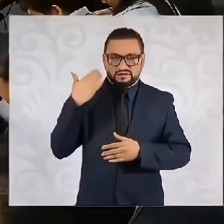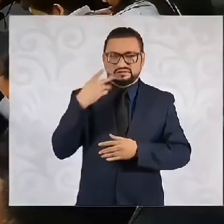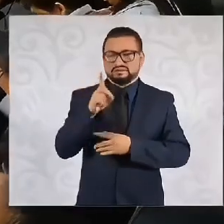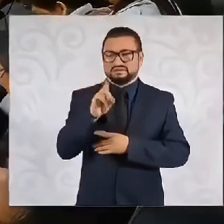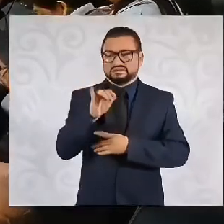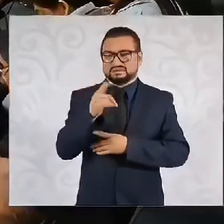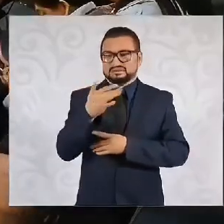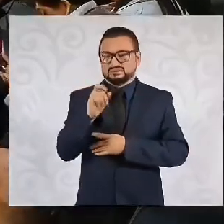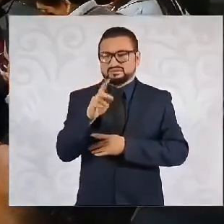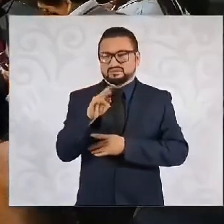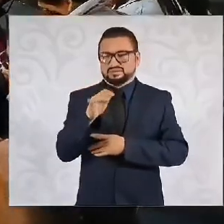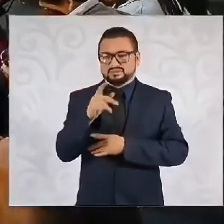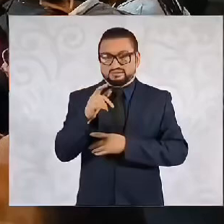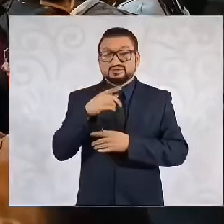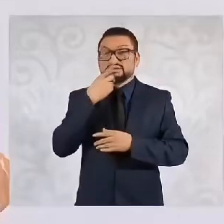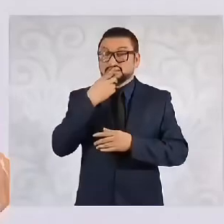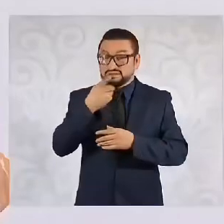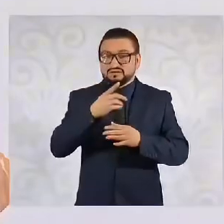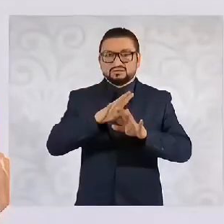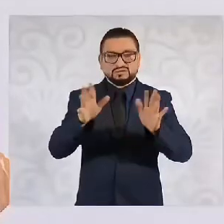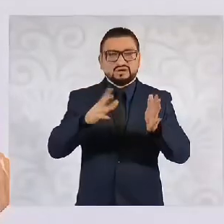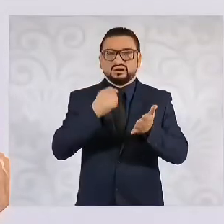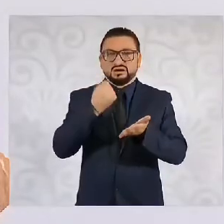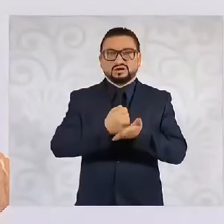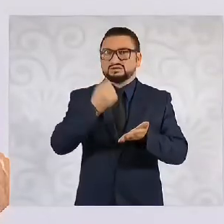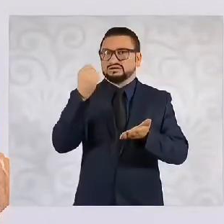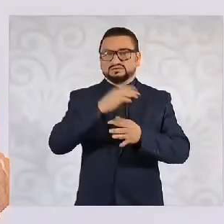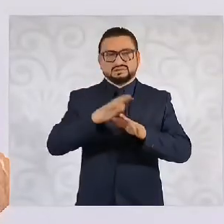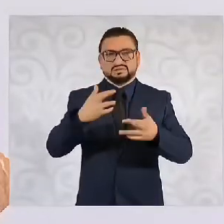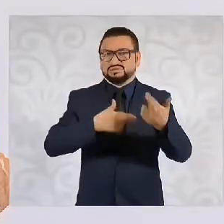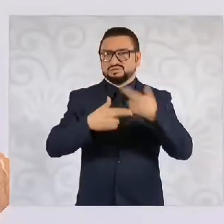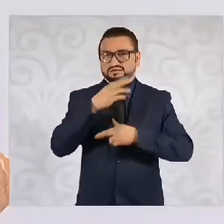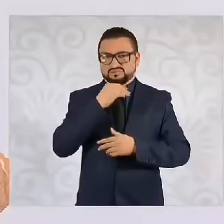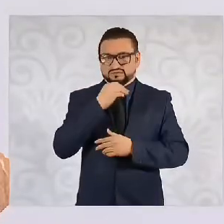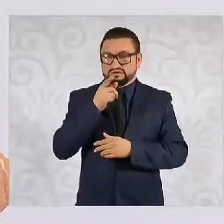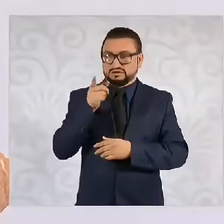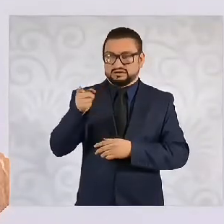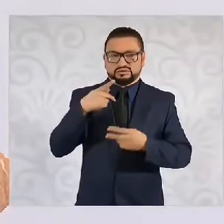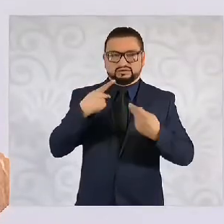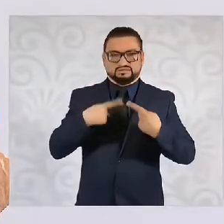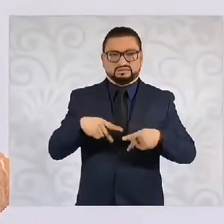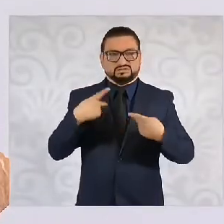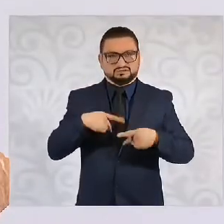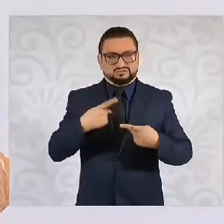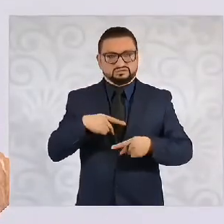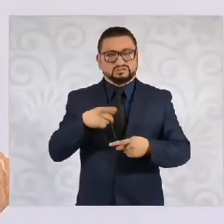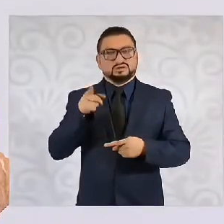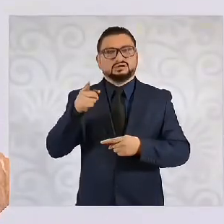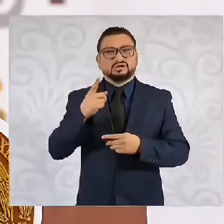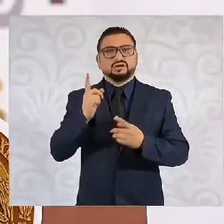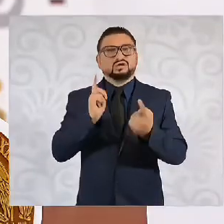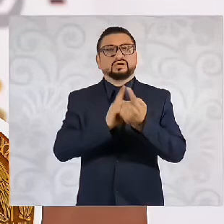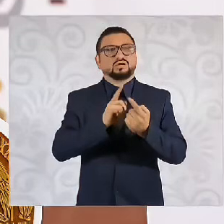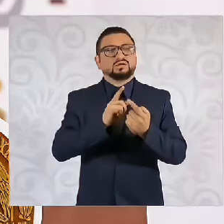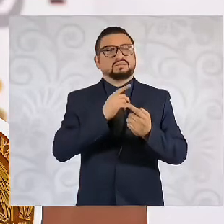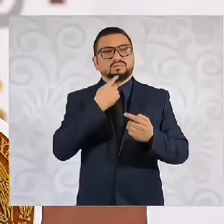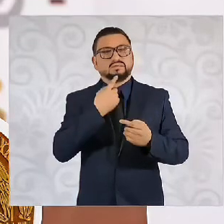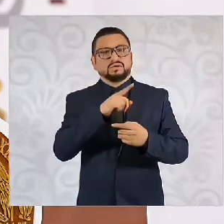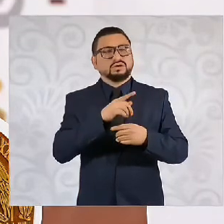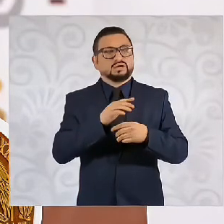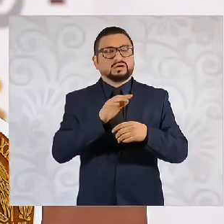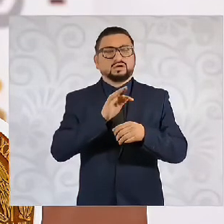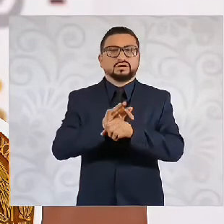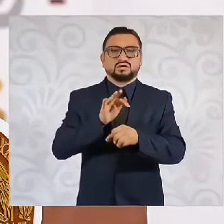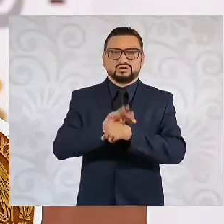Valadez, que no es precisamente una persona que haya hablado a favor de esta reforma